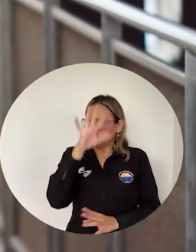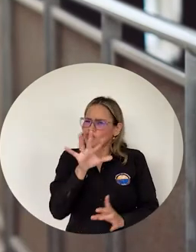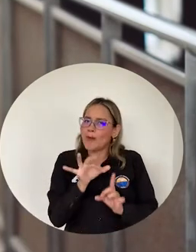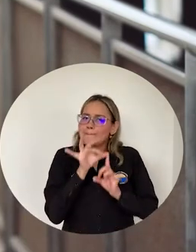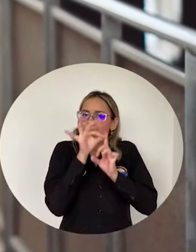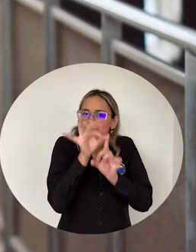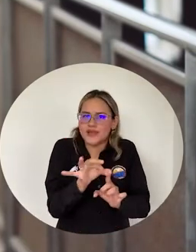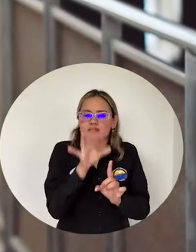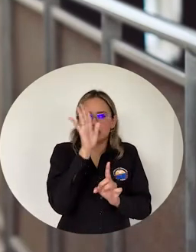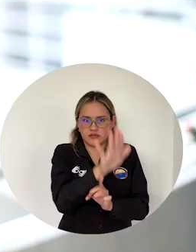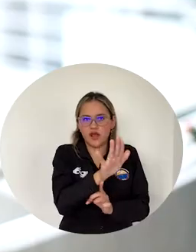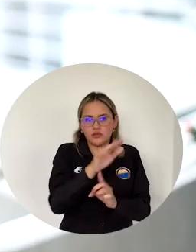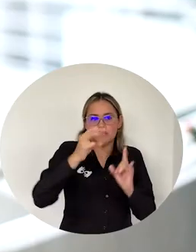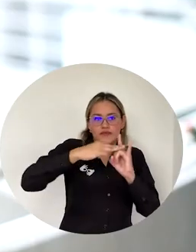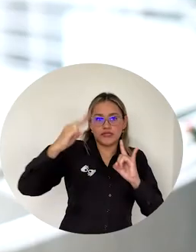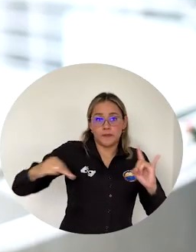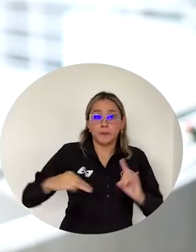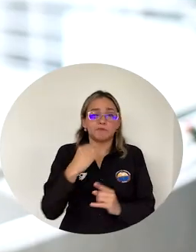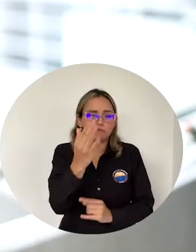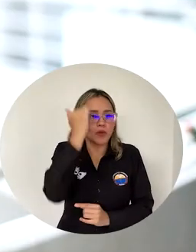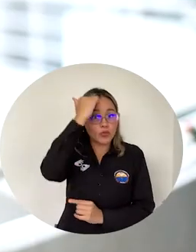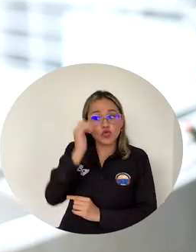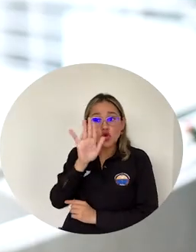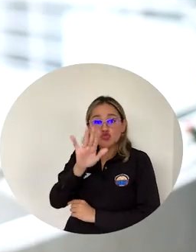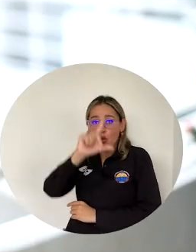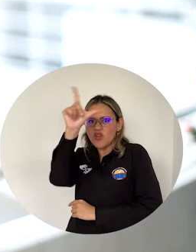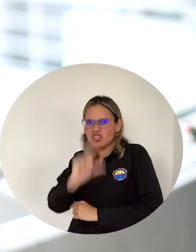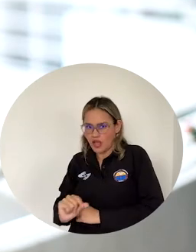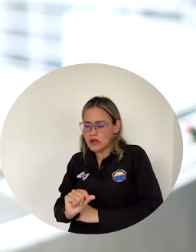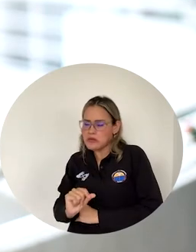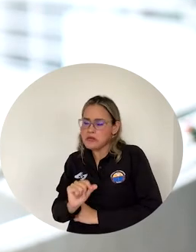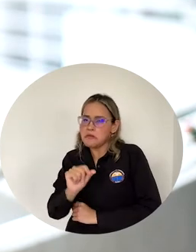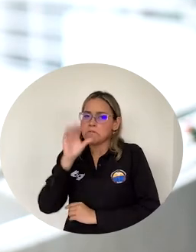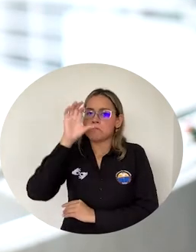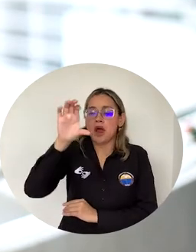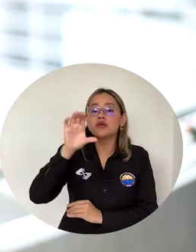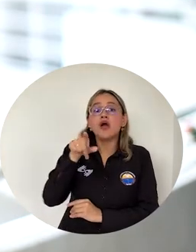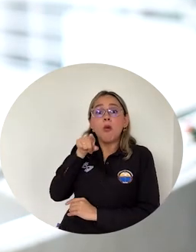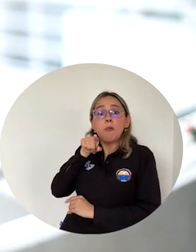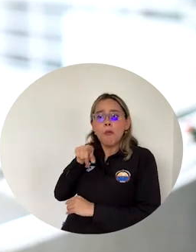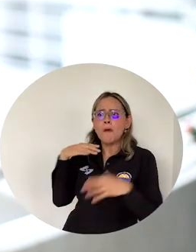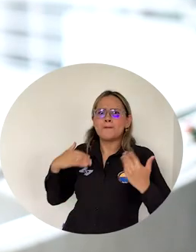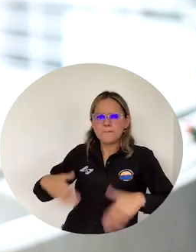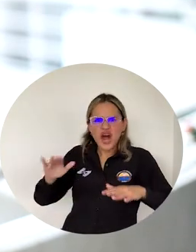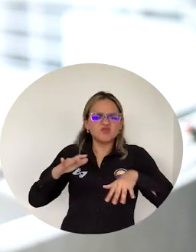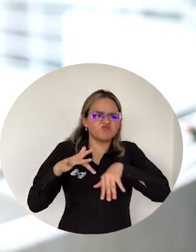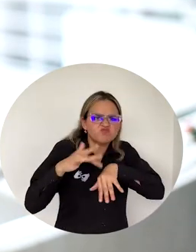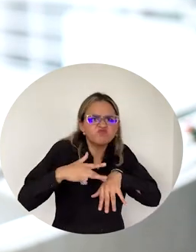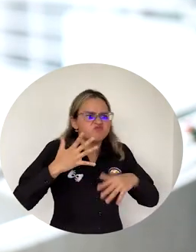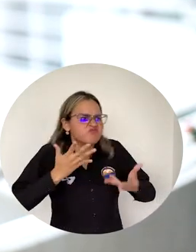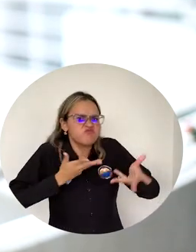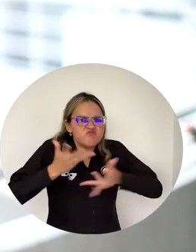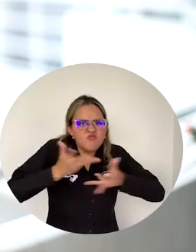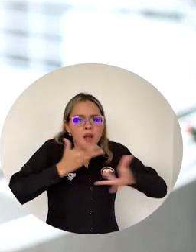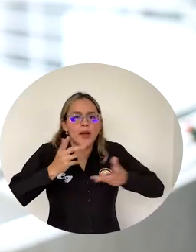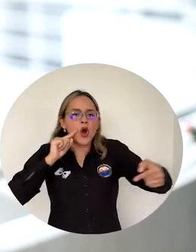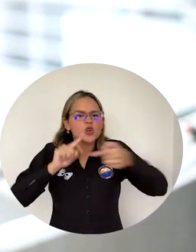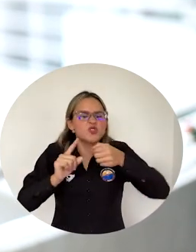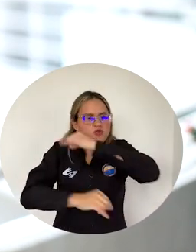insignia De la Alma Mater La docente italiana Ha realizado una importante labor Que ha favorecido áreas Como la